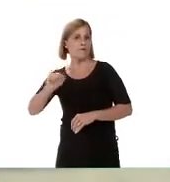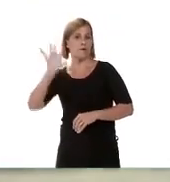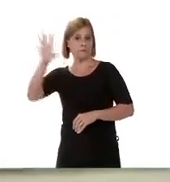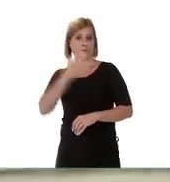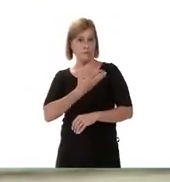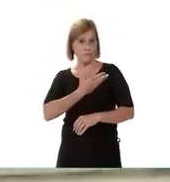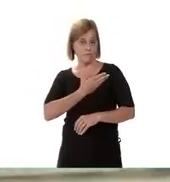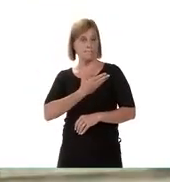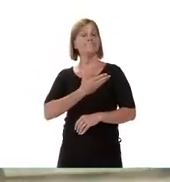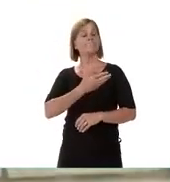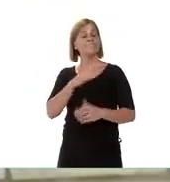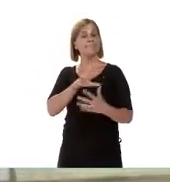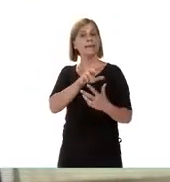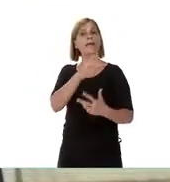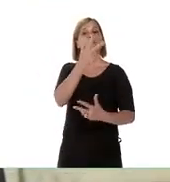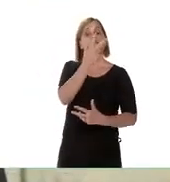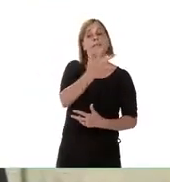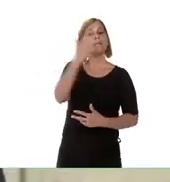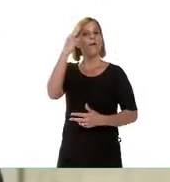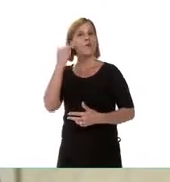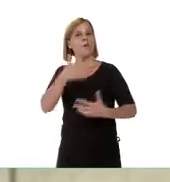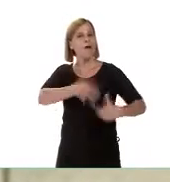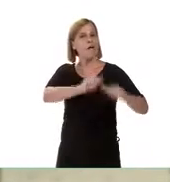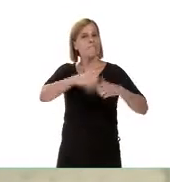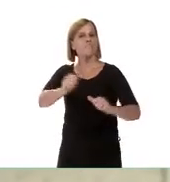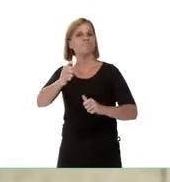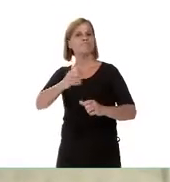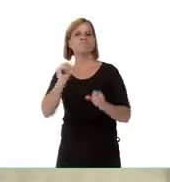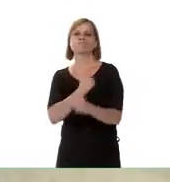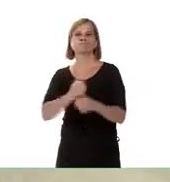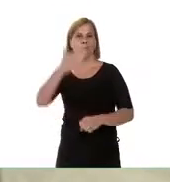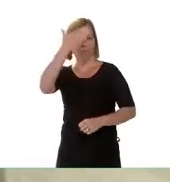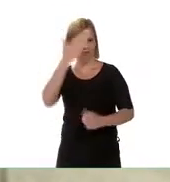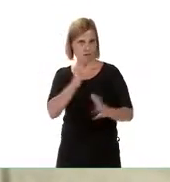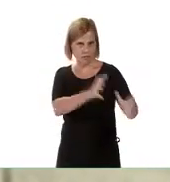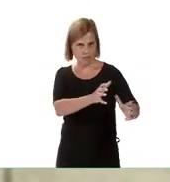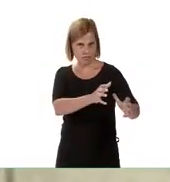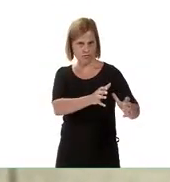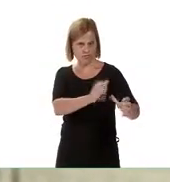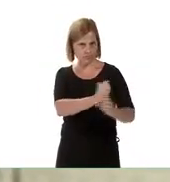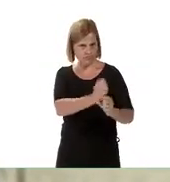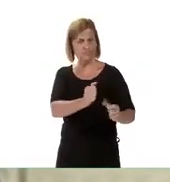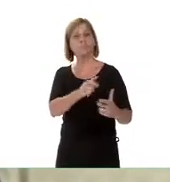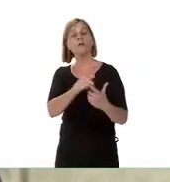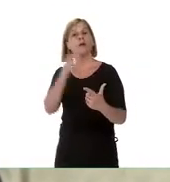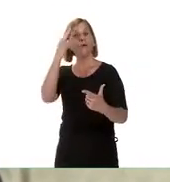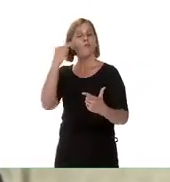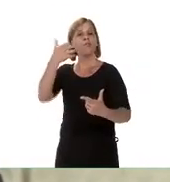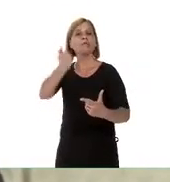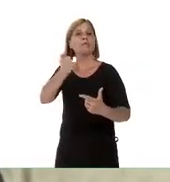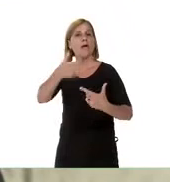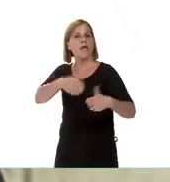de las cuales tenemos 39 casos positivos, ahora lo hablamos. Tenemos 96